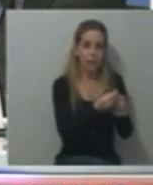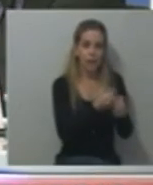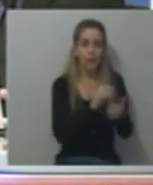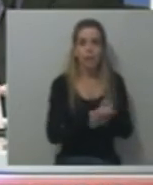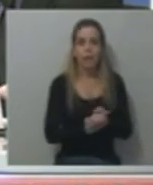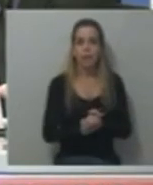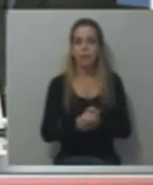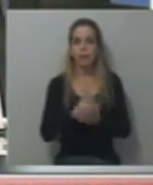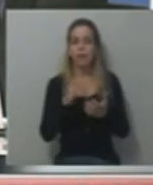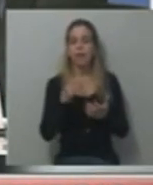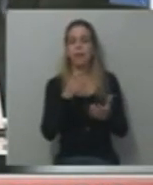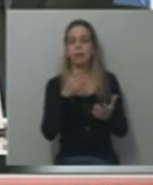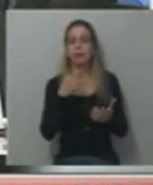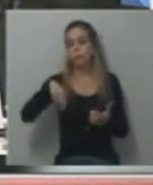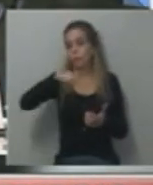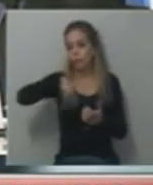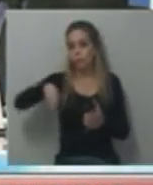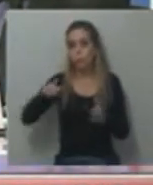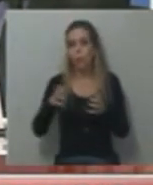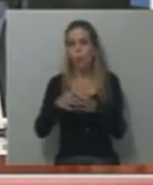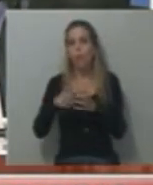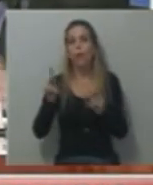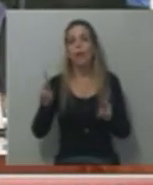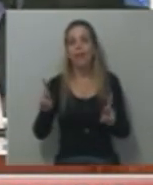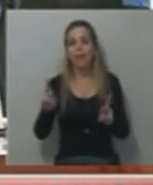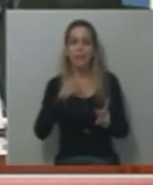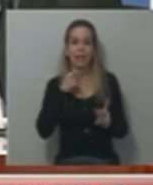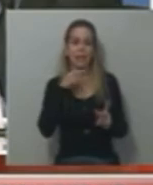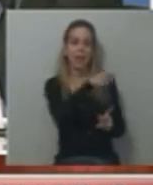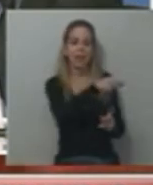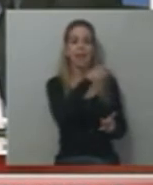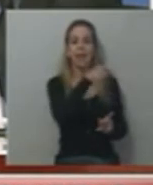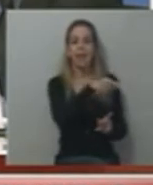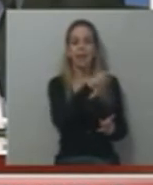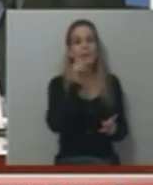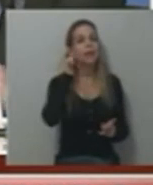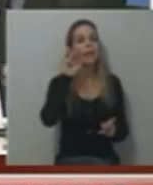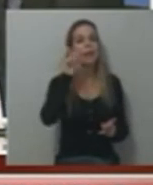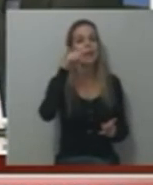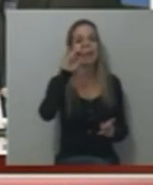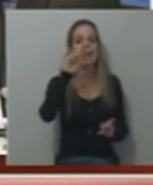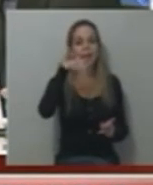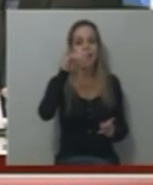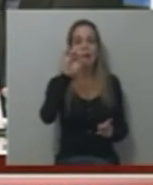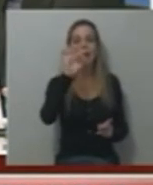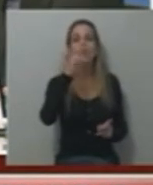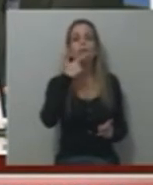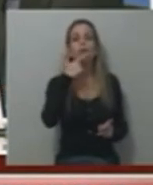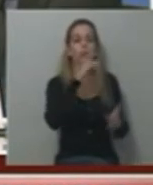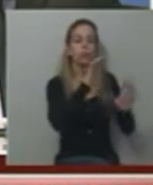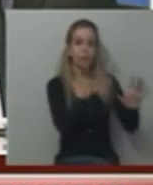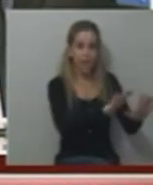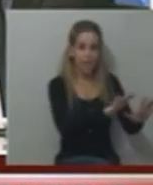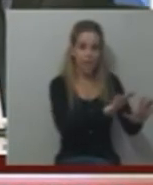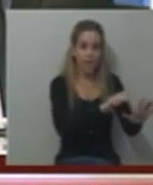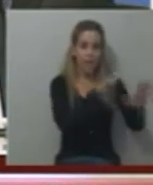a un intendente que le fue muy bien en las últimas elecciones porque le ganó a Massa en esa isa 44 a 23. ¿Cómo hacen? Me decían,